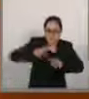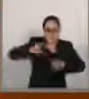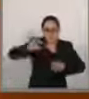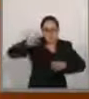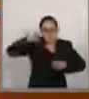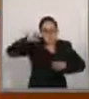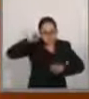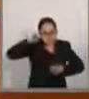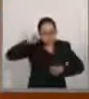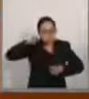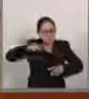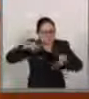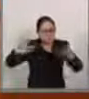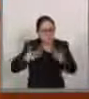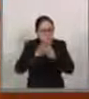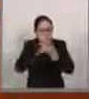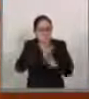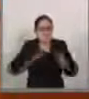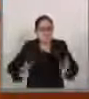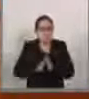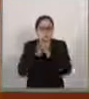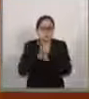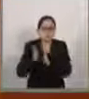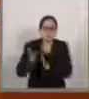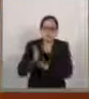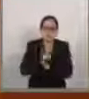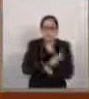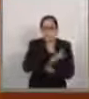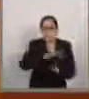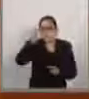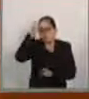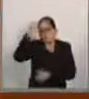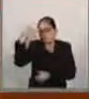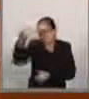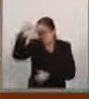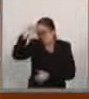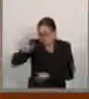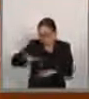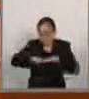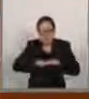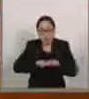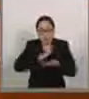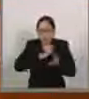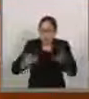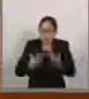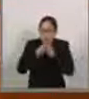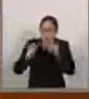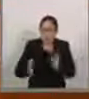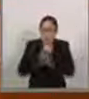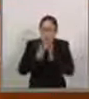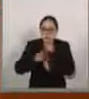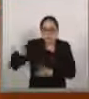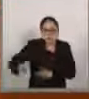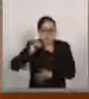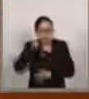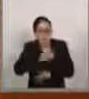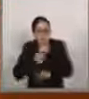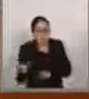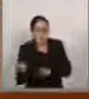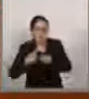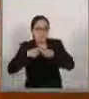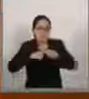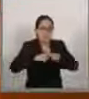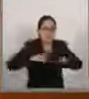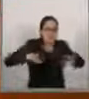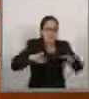a partir de que se reconozca su opinión y por supuesto el consentimiento libre para formar parte